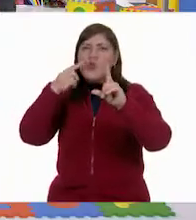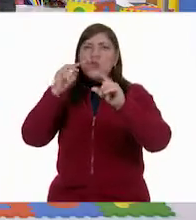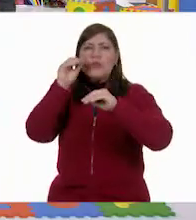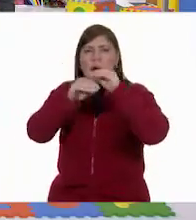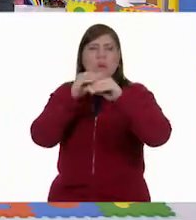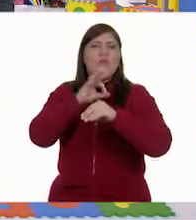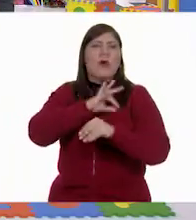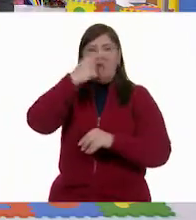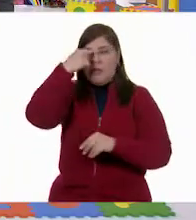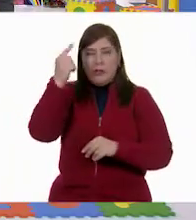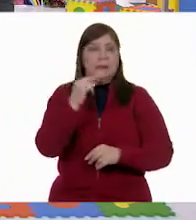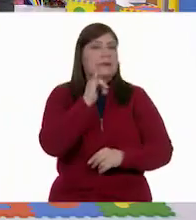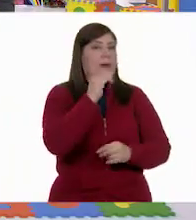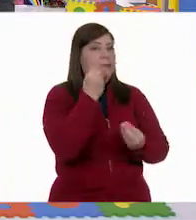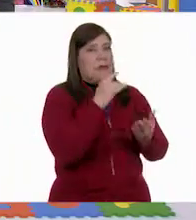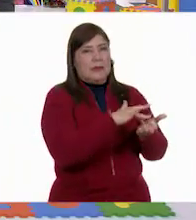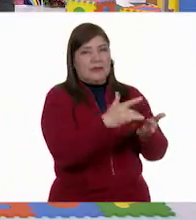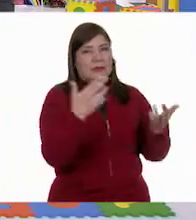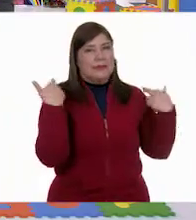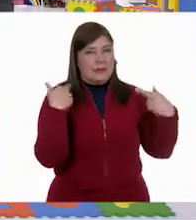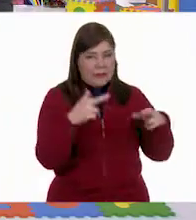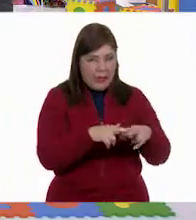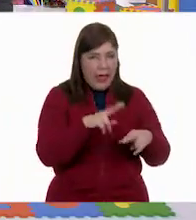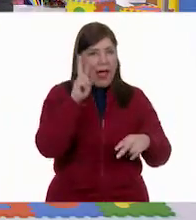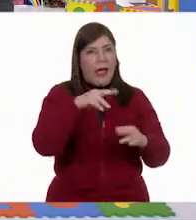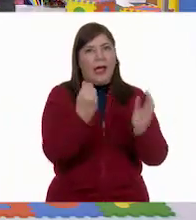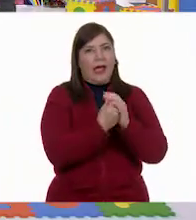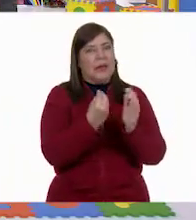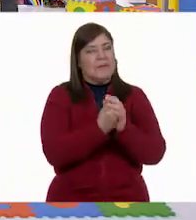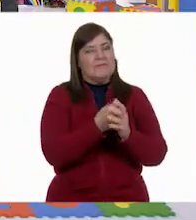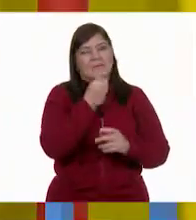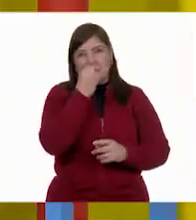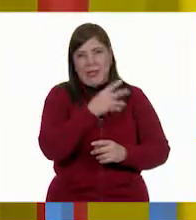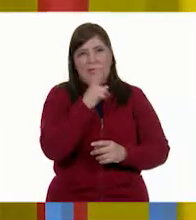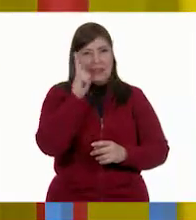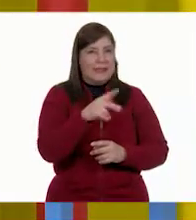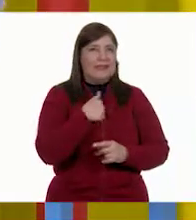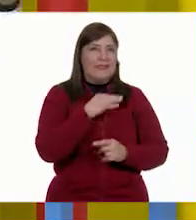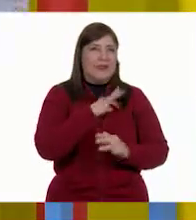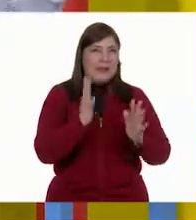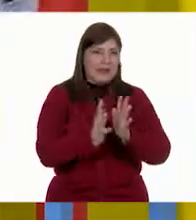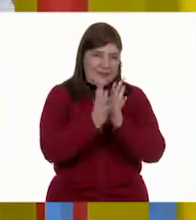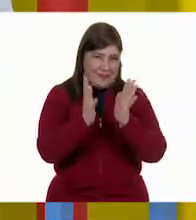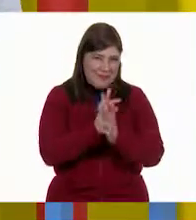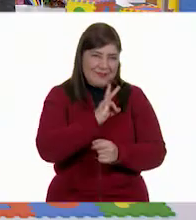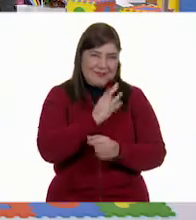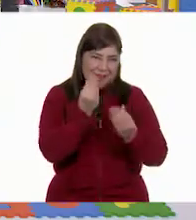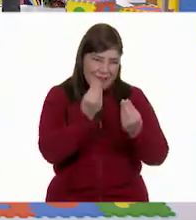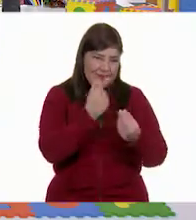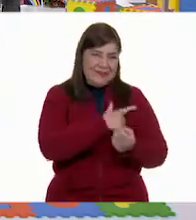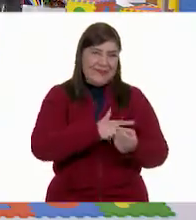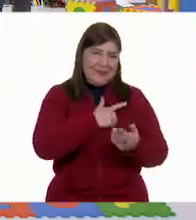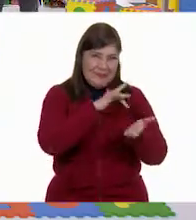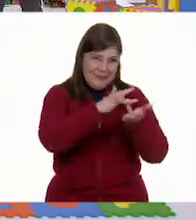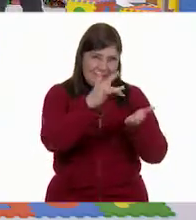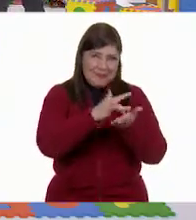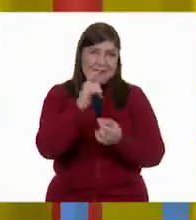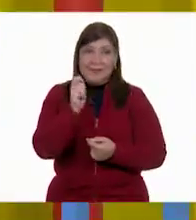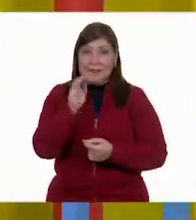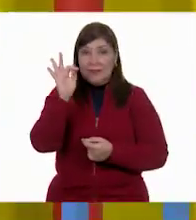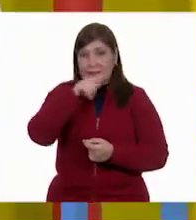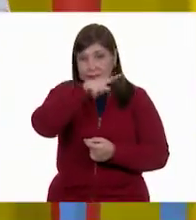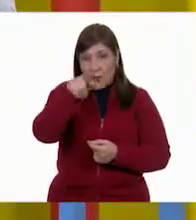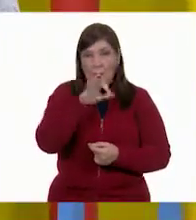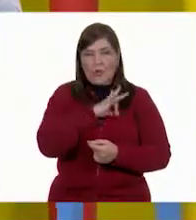gracias, Profe Lalo. Fue increíble la clase de hoy. Pudimos participar muchísimo. Eso me encantó. Gracias. Gracias, Tiberi. Si te es